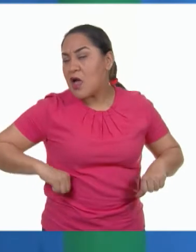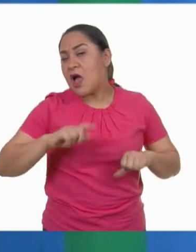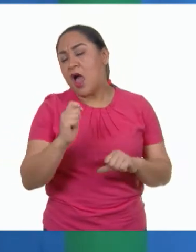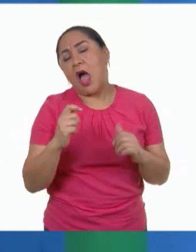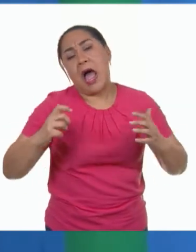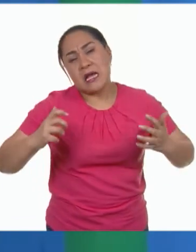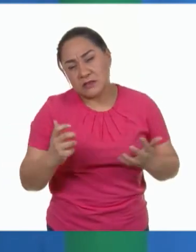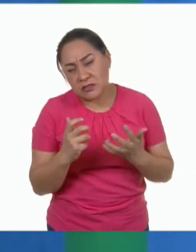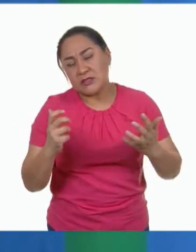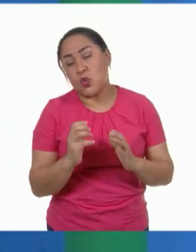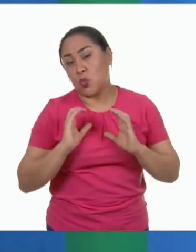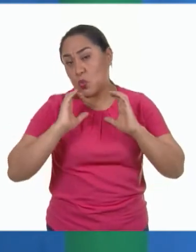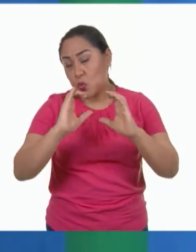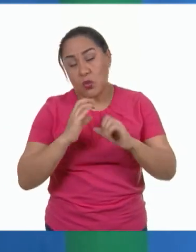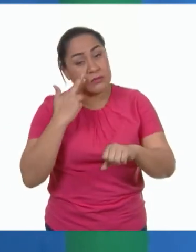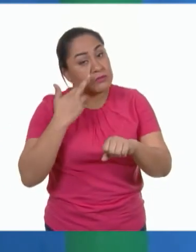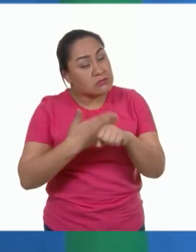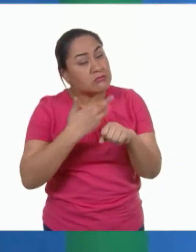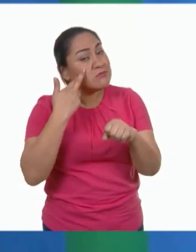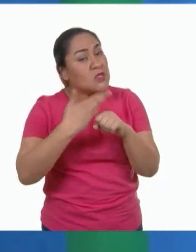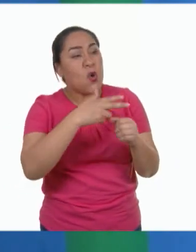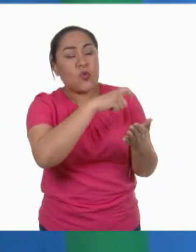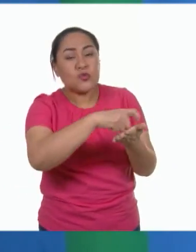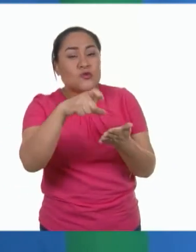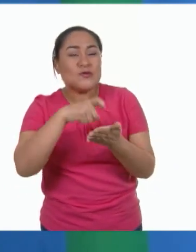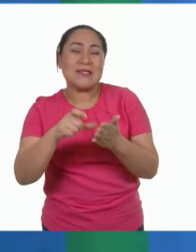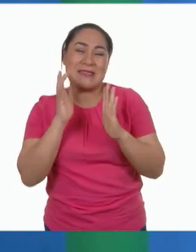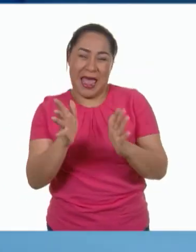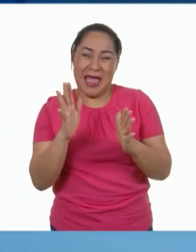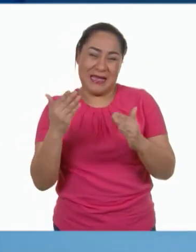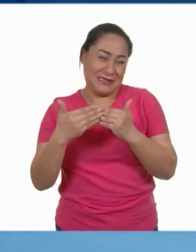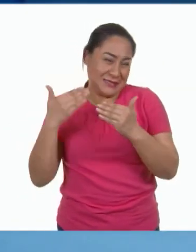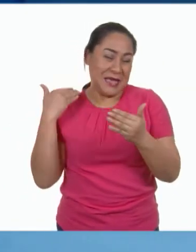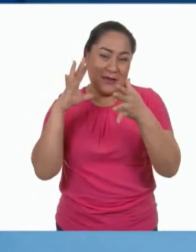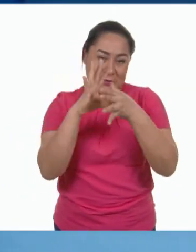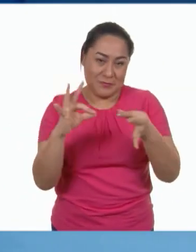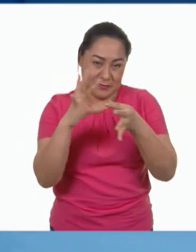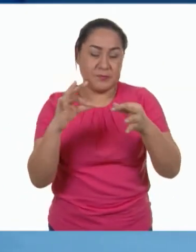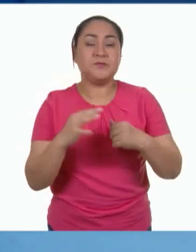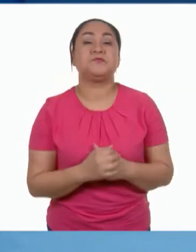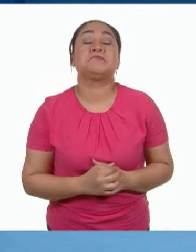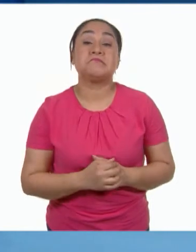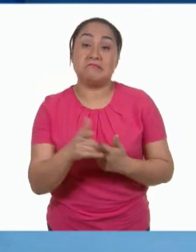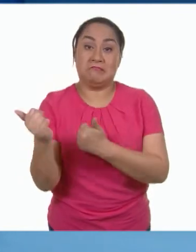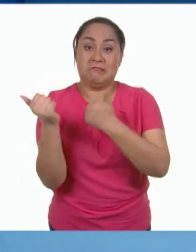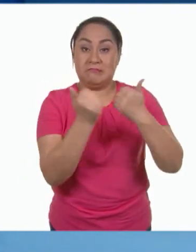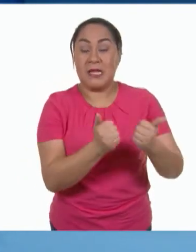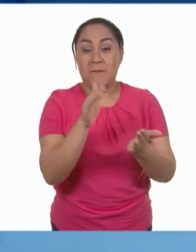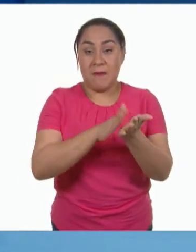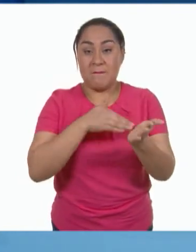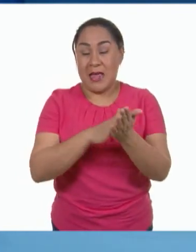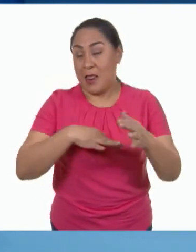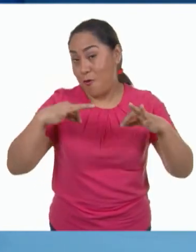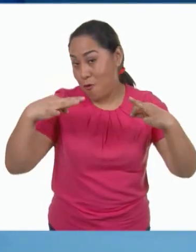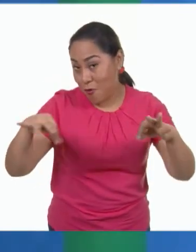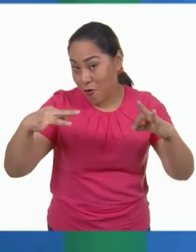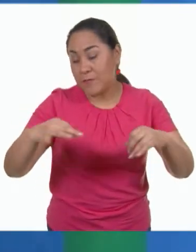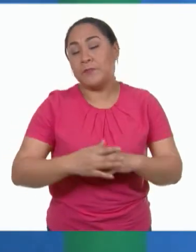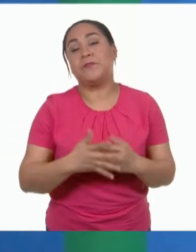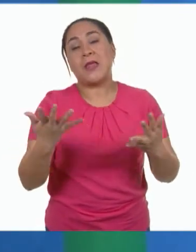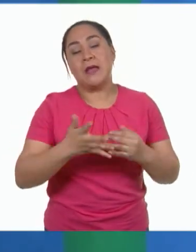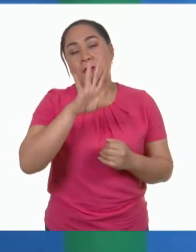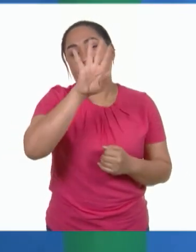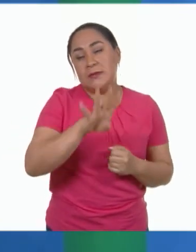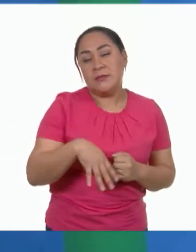consumo sustentable de las que hemos estado platicando. Necesitaremos una hoja de papel en la que trazaremos una